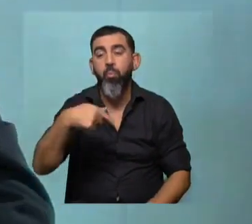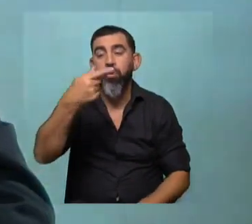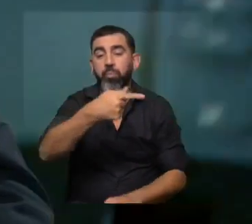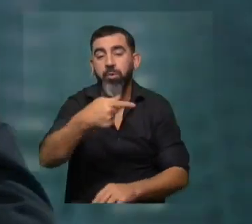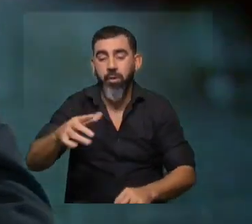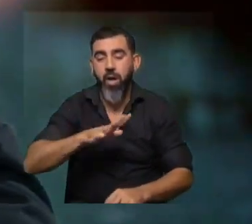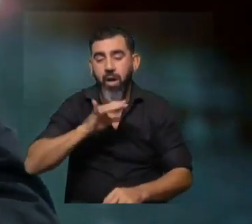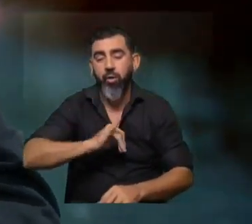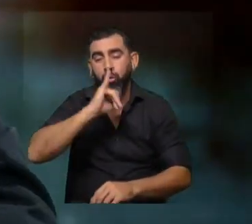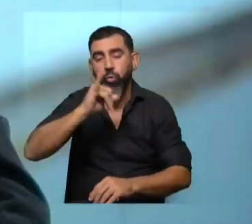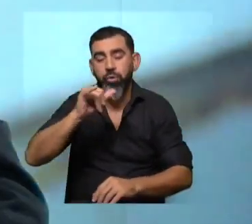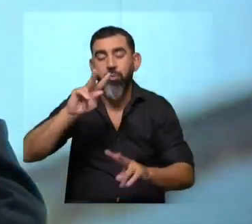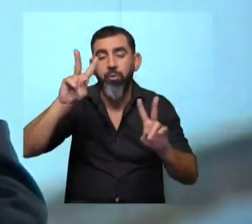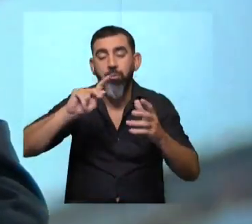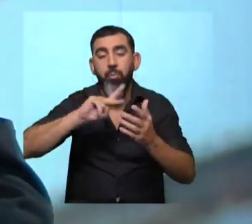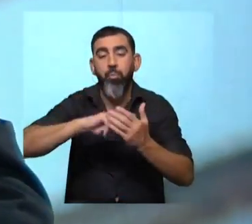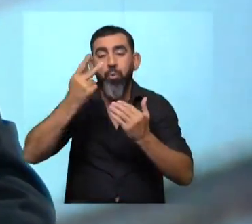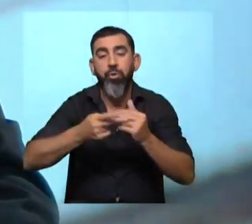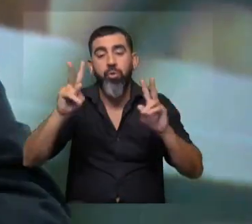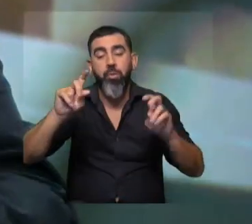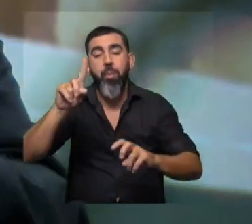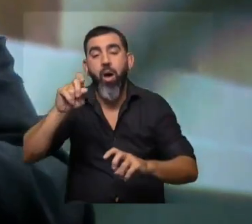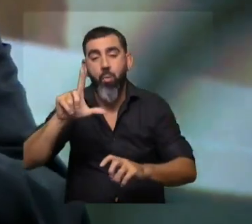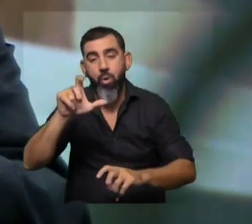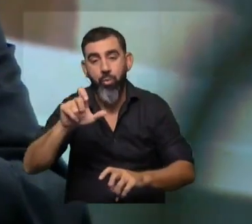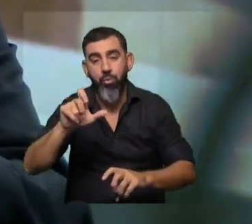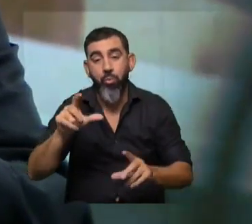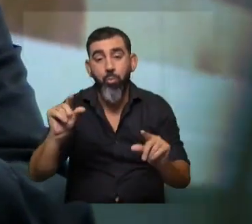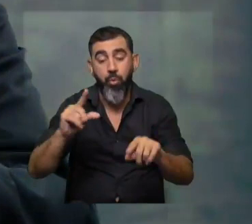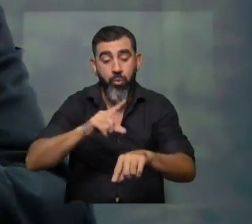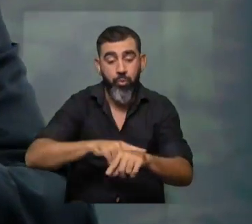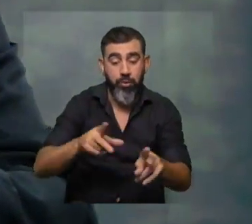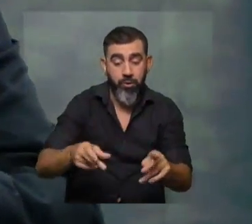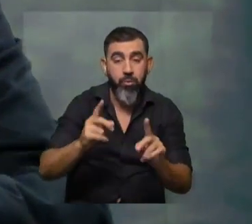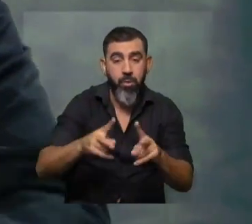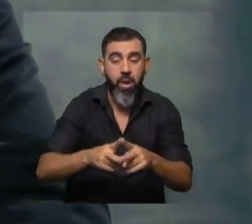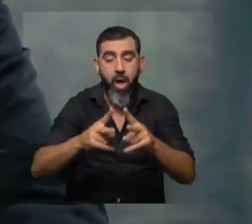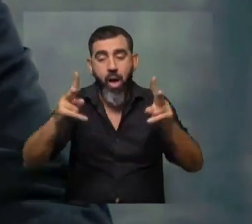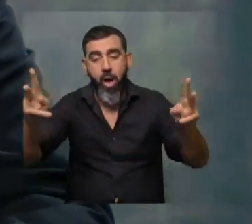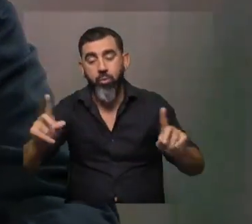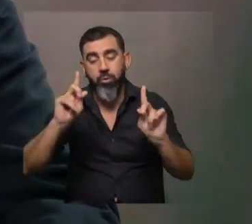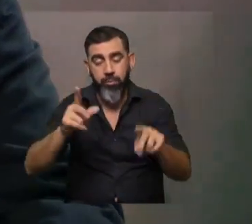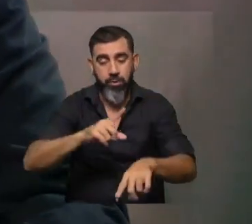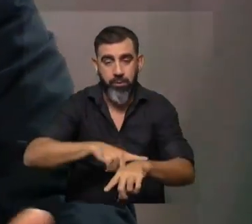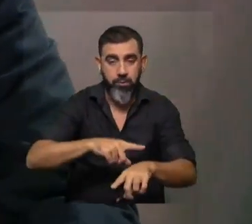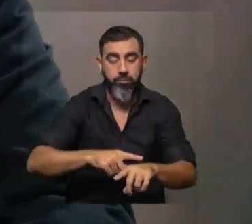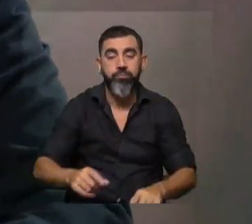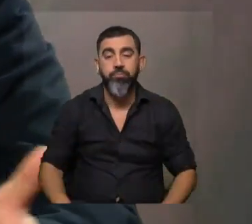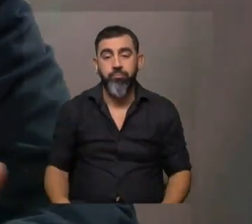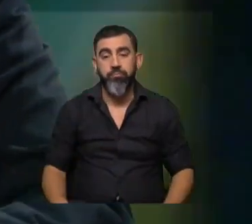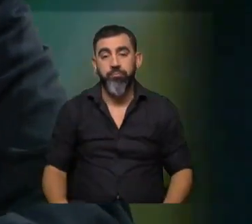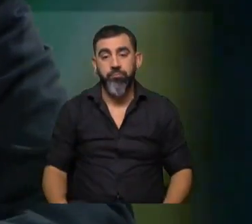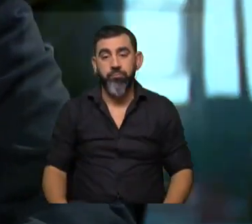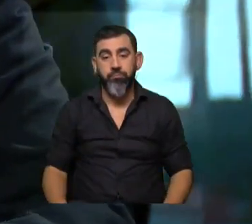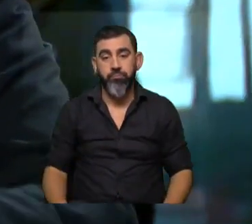ver varias novedades sobre proyectos relacionados con el agua obviamente proyectos de corto plazo pero también algunos más de largo plazo para decir